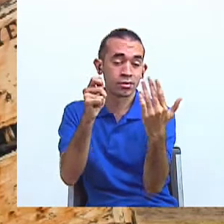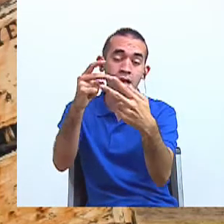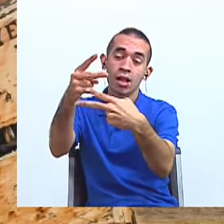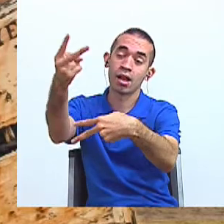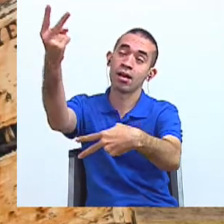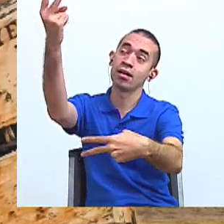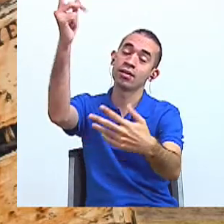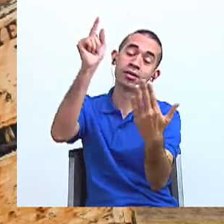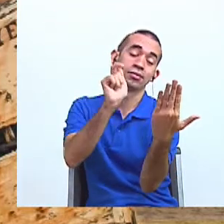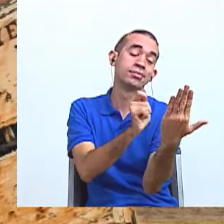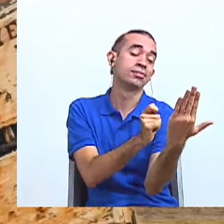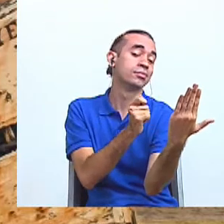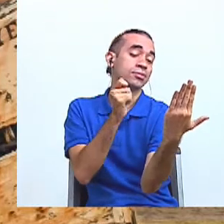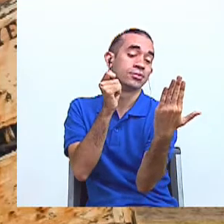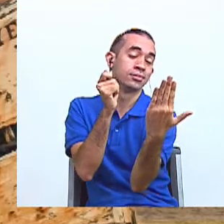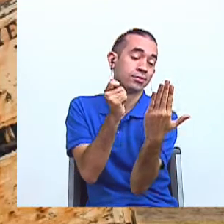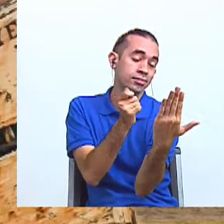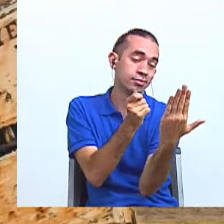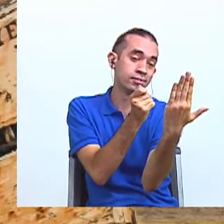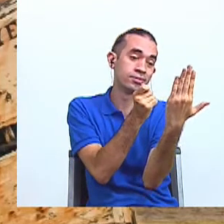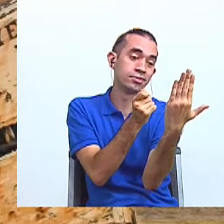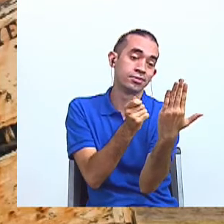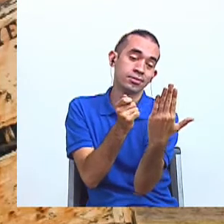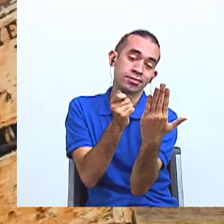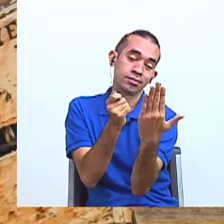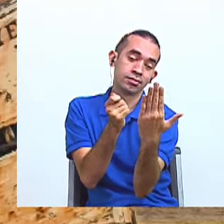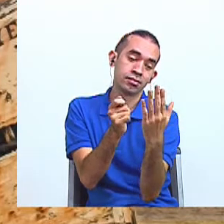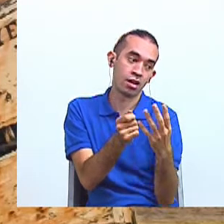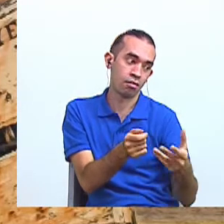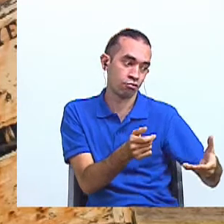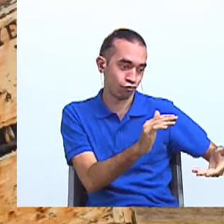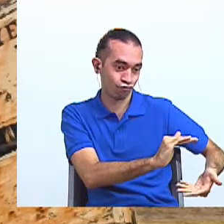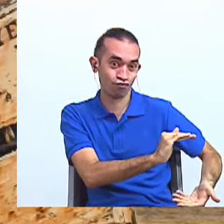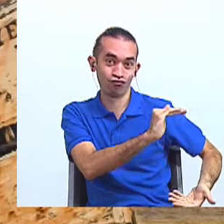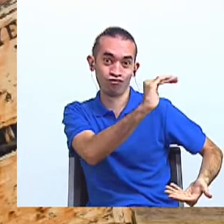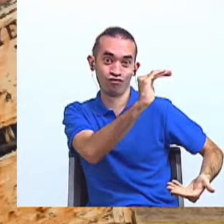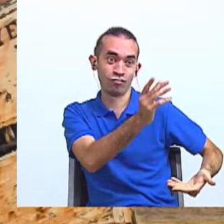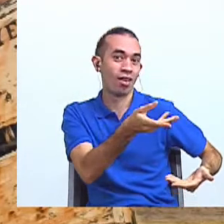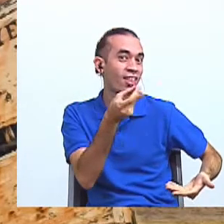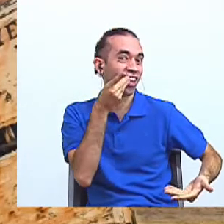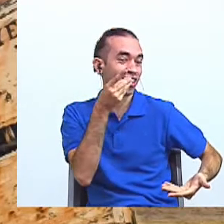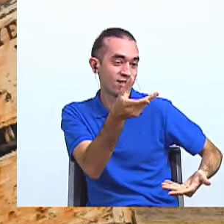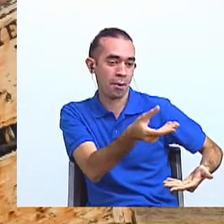tal como se disponía a hacerlo ahora con todas las novelas que le trajera el dentista.